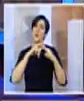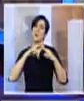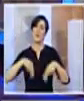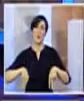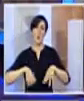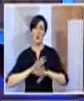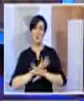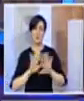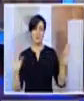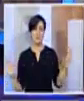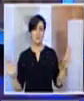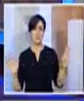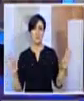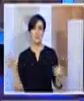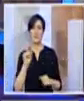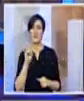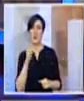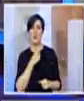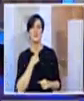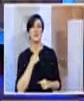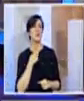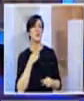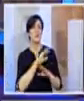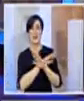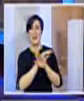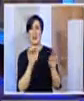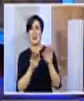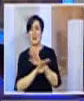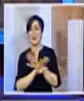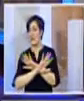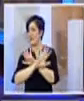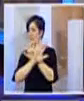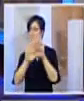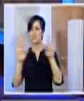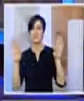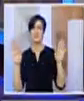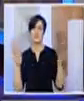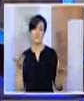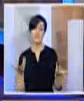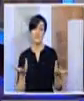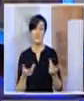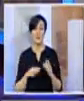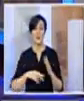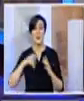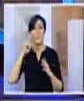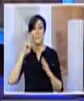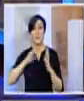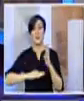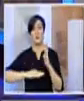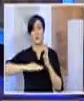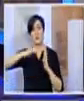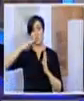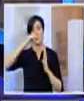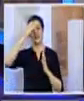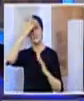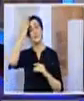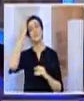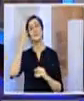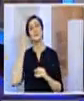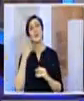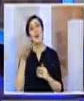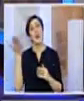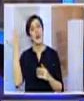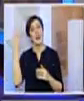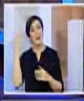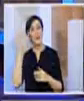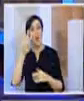decididos a marcar el voto nulo entonces se ha ido viendo esa tendencia a incrementarse también hemos visto que en las elecciones